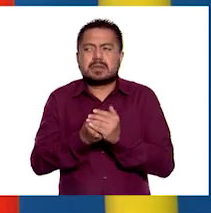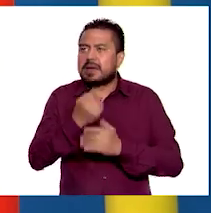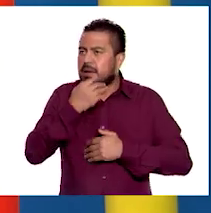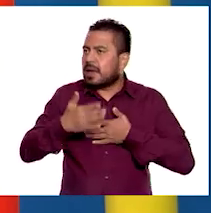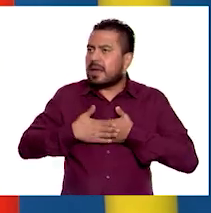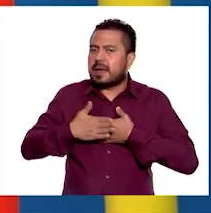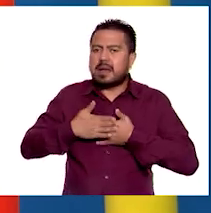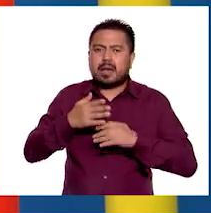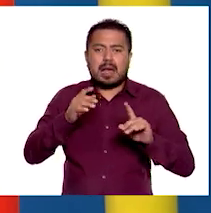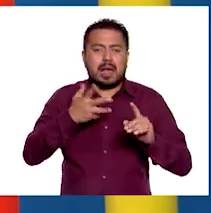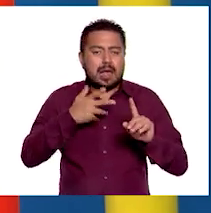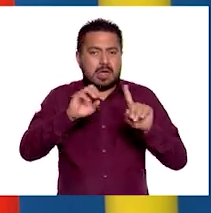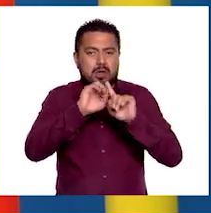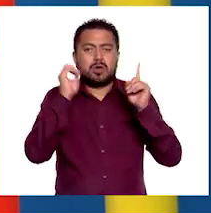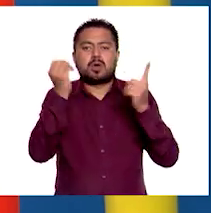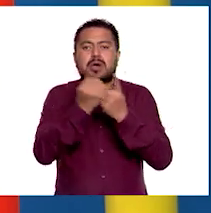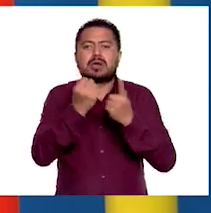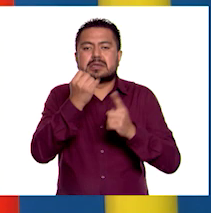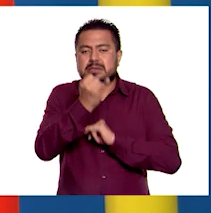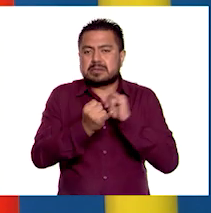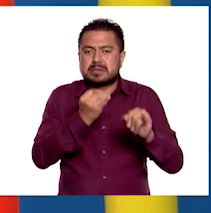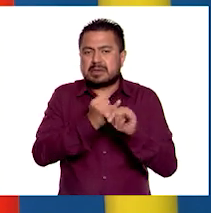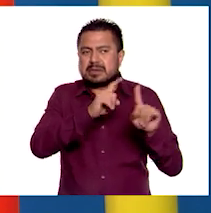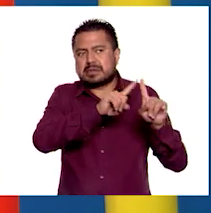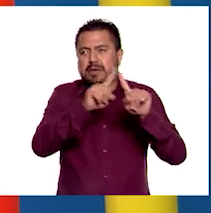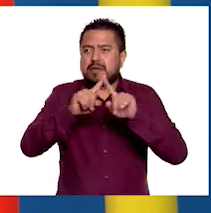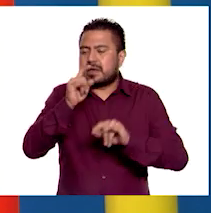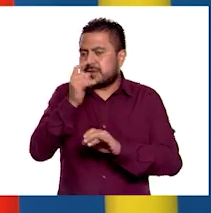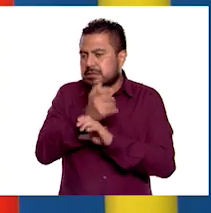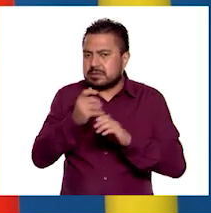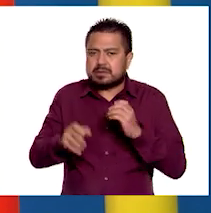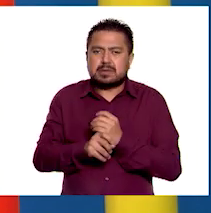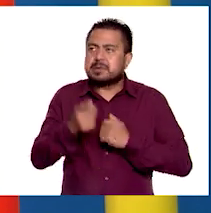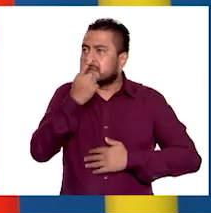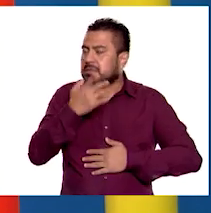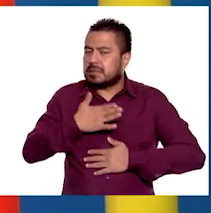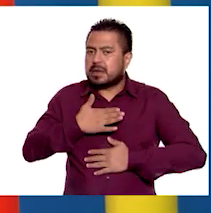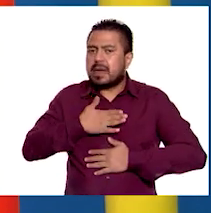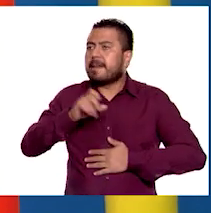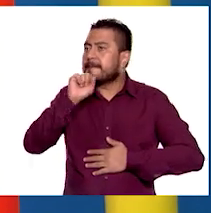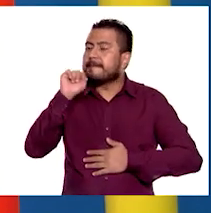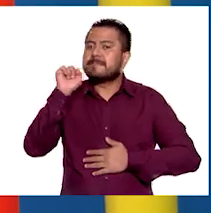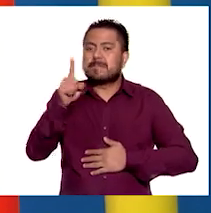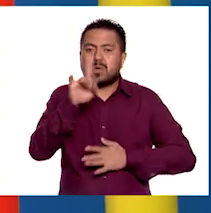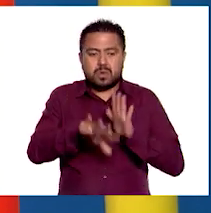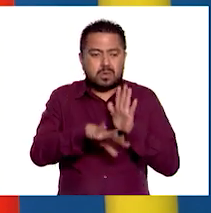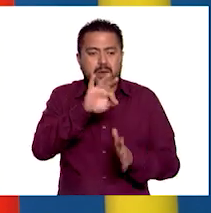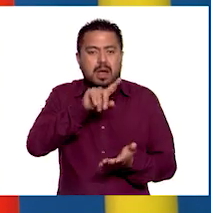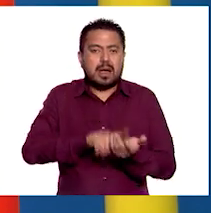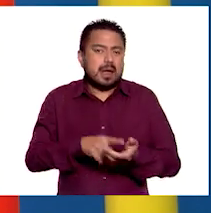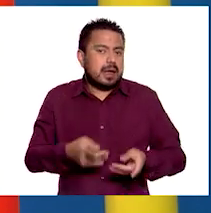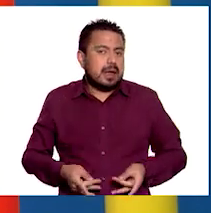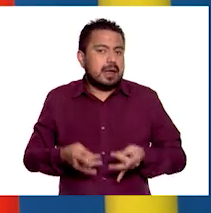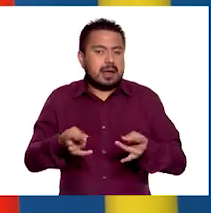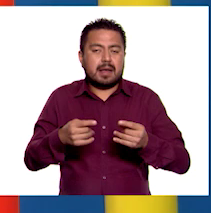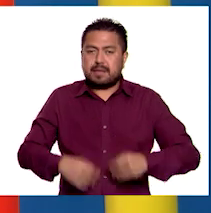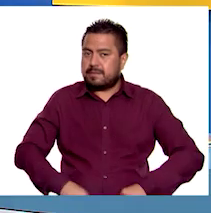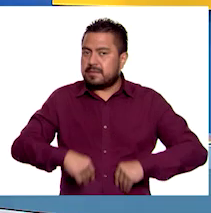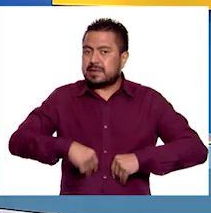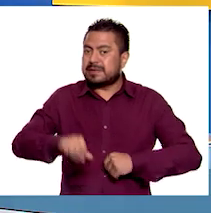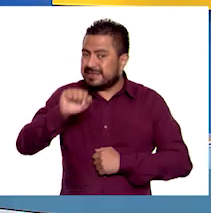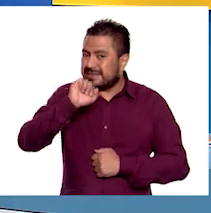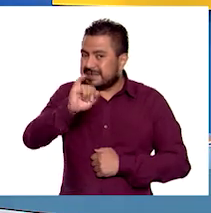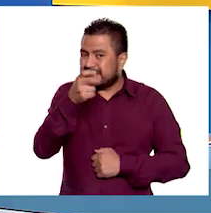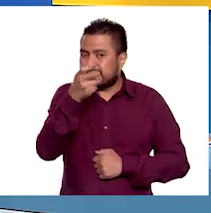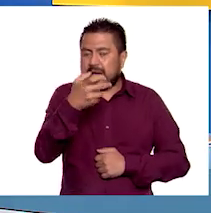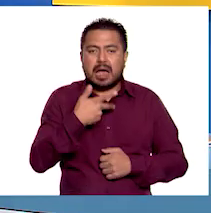organismos internacionales para diferentes cosas. No me diga que también hay uno para medir la calidad de vida. Así es.